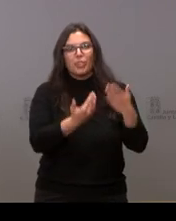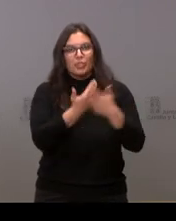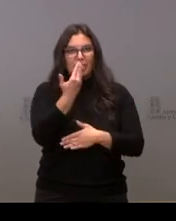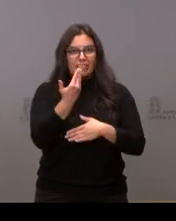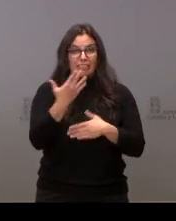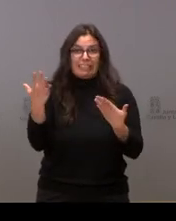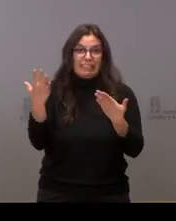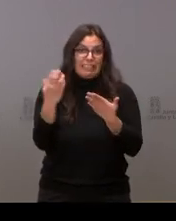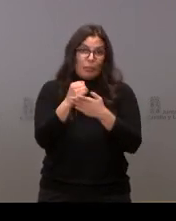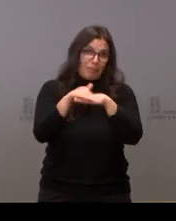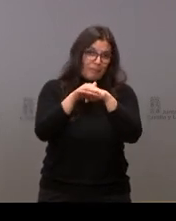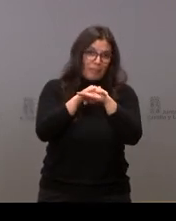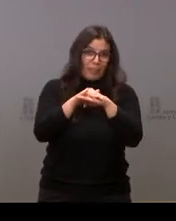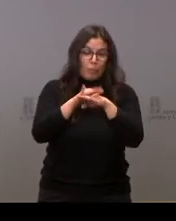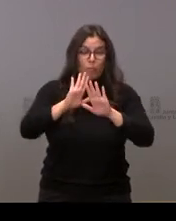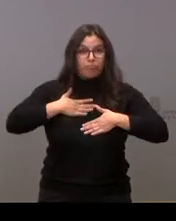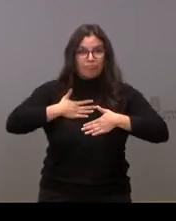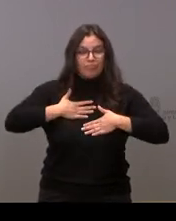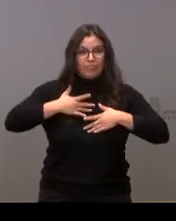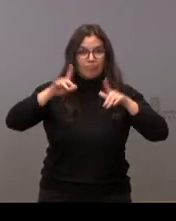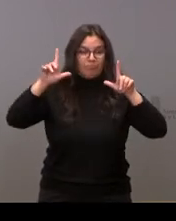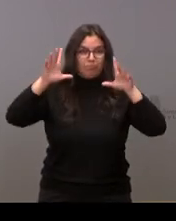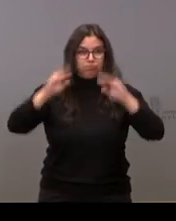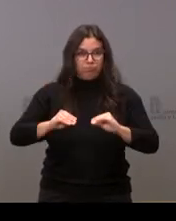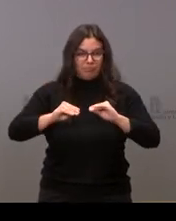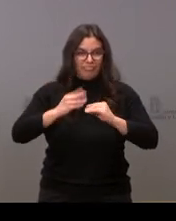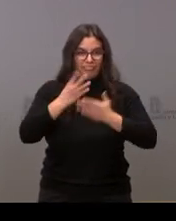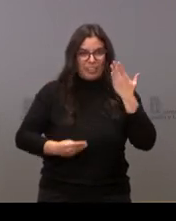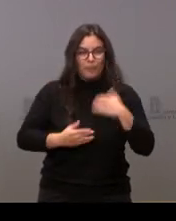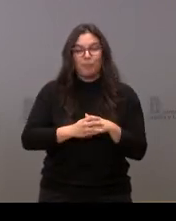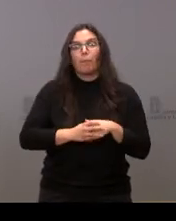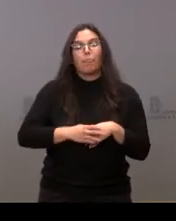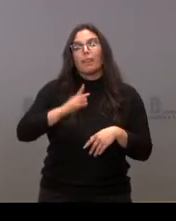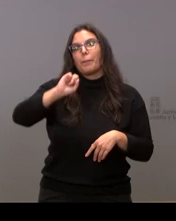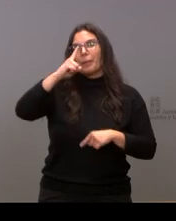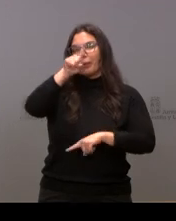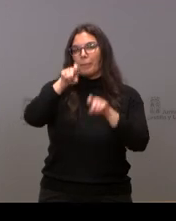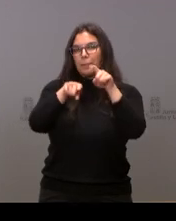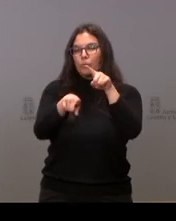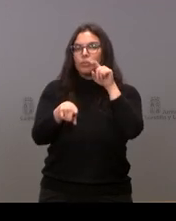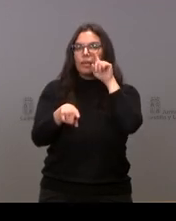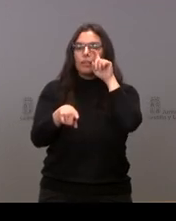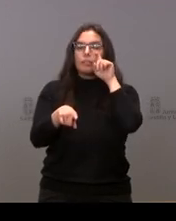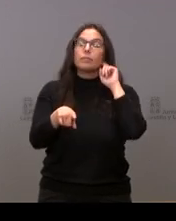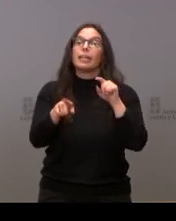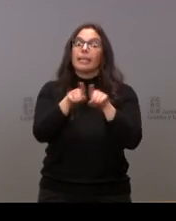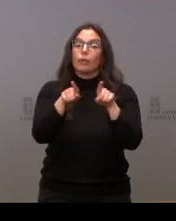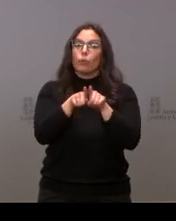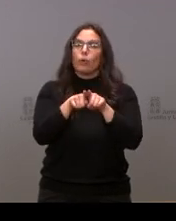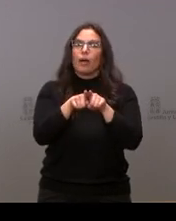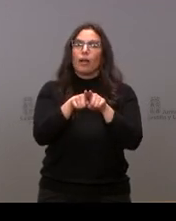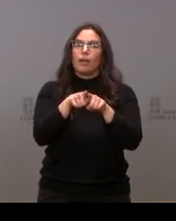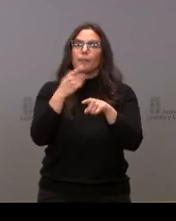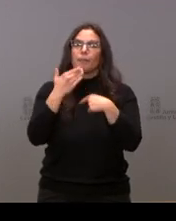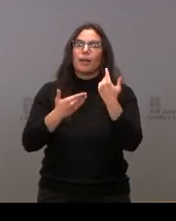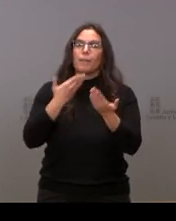y disculpad que ha fallado de forma repentina la conexión. Mi primera pregunta es si, al igual que se ha pedido una academia